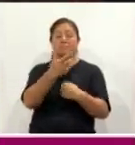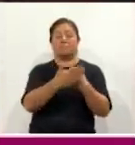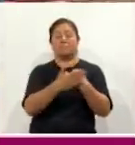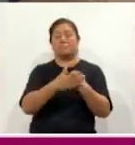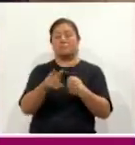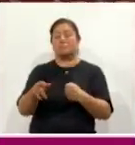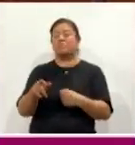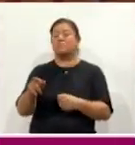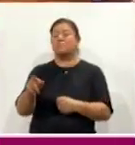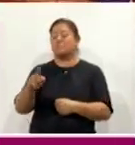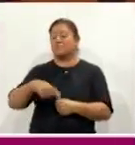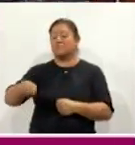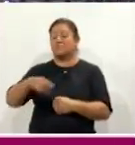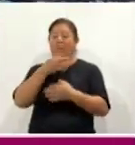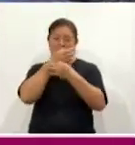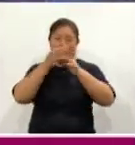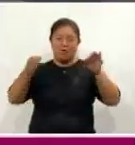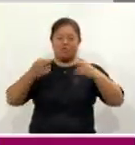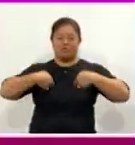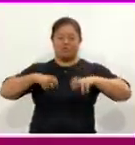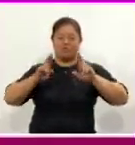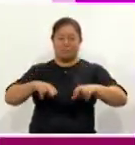anuncien a sus representantes.